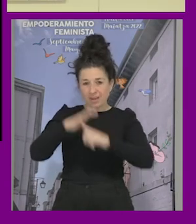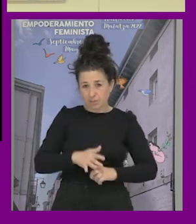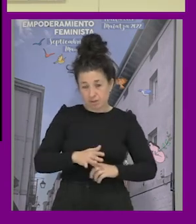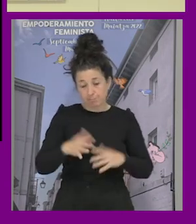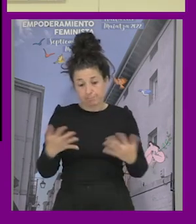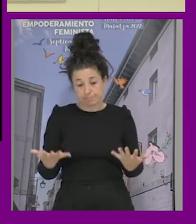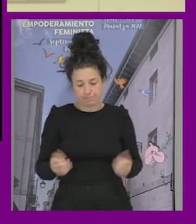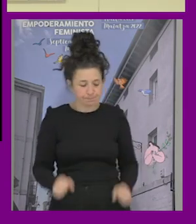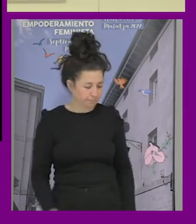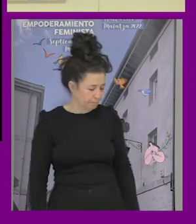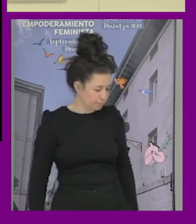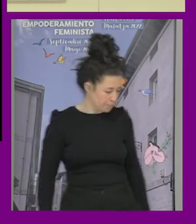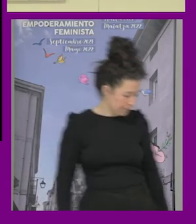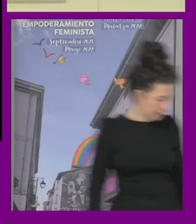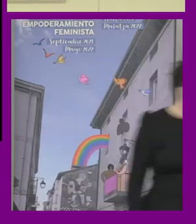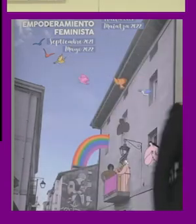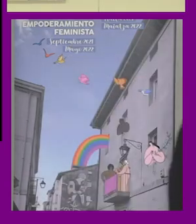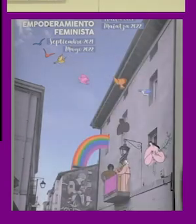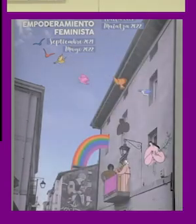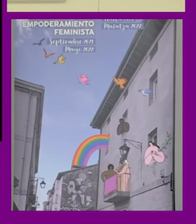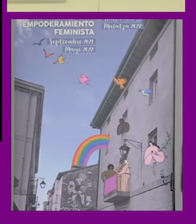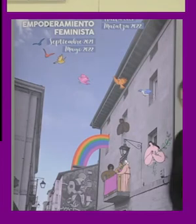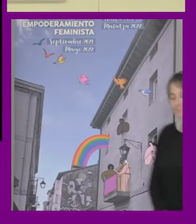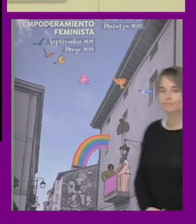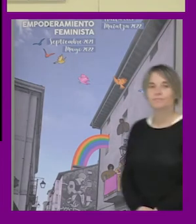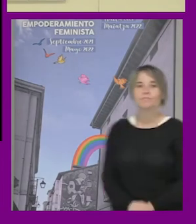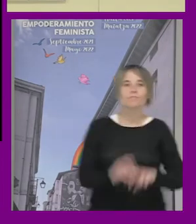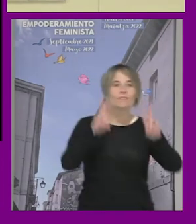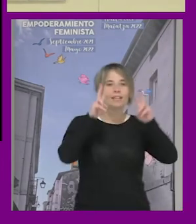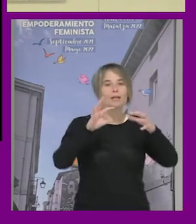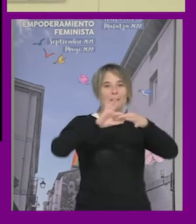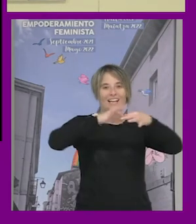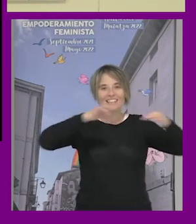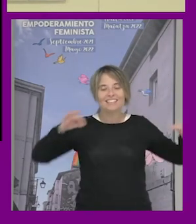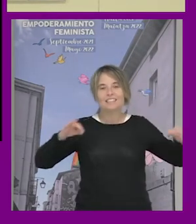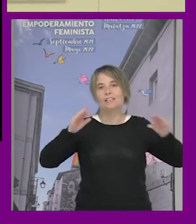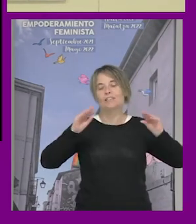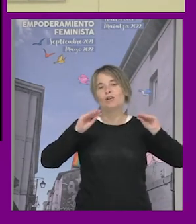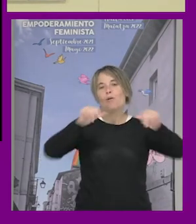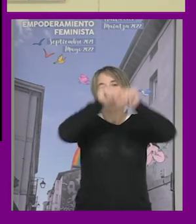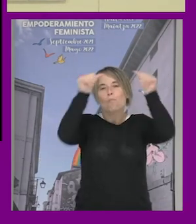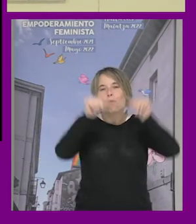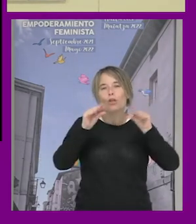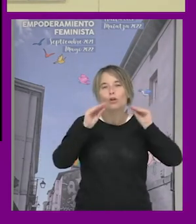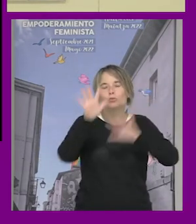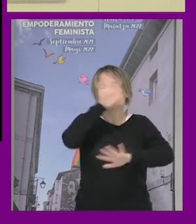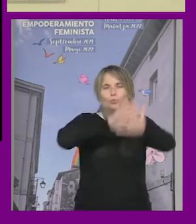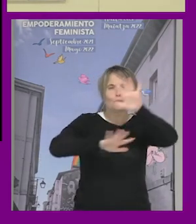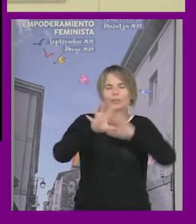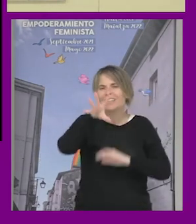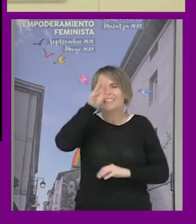veremos en la interseccionalidad nos plantean otro modelo que no pasa por sumar y restar sino entender con complejidad qué pasa ¿no?